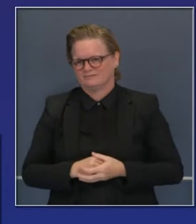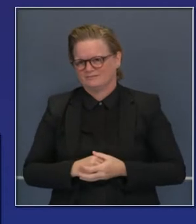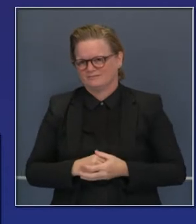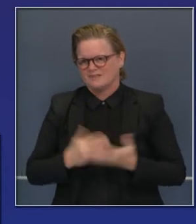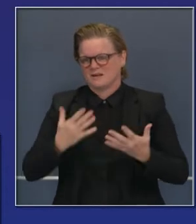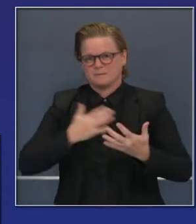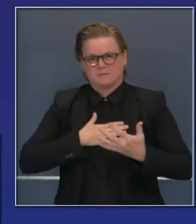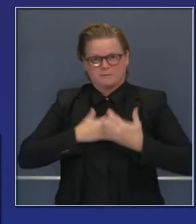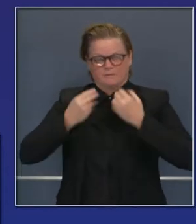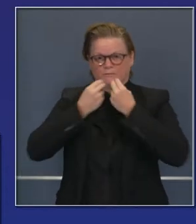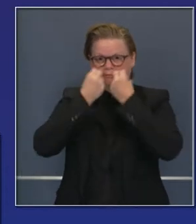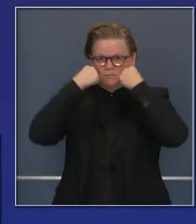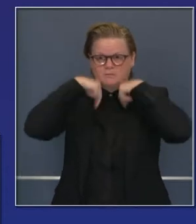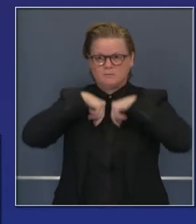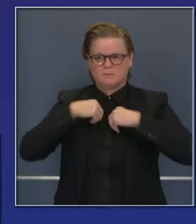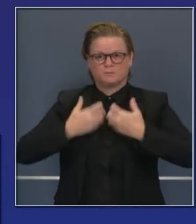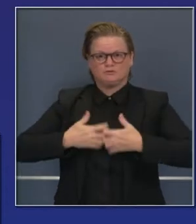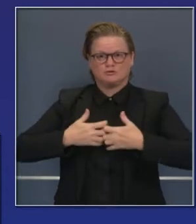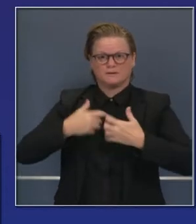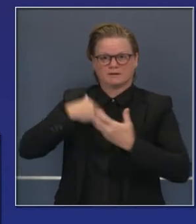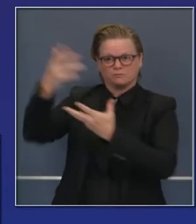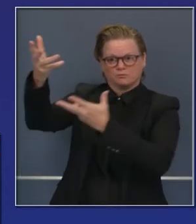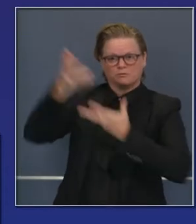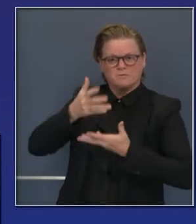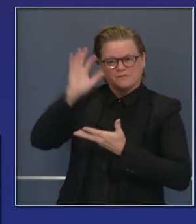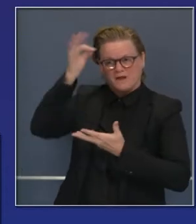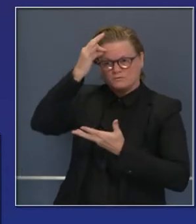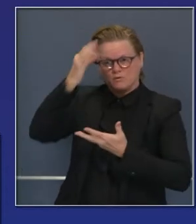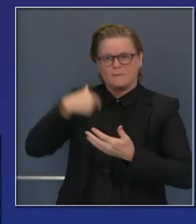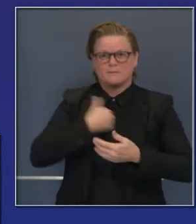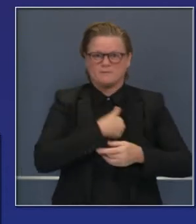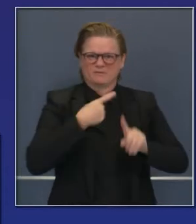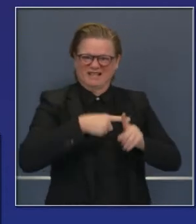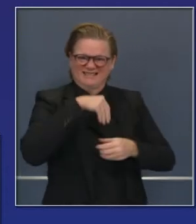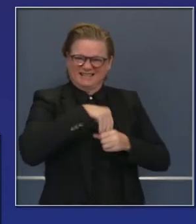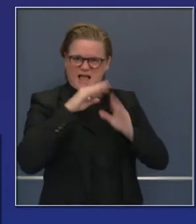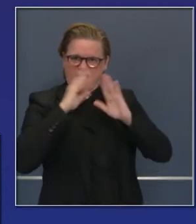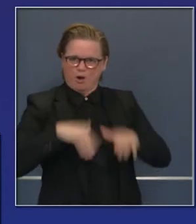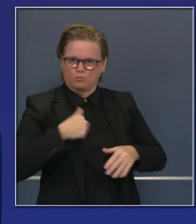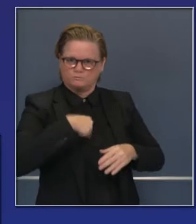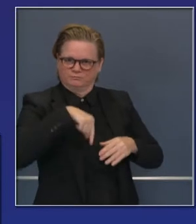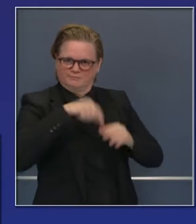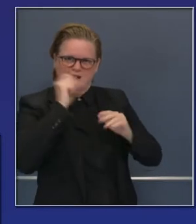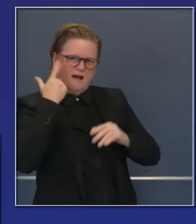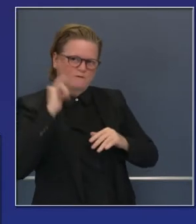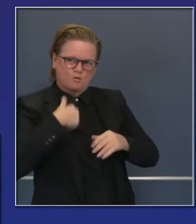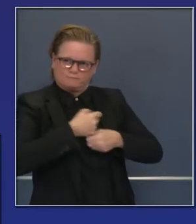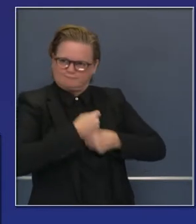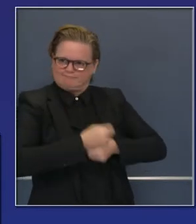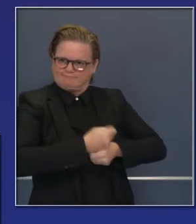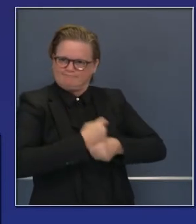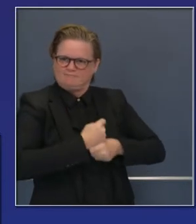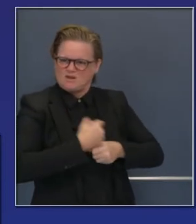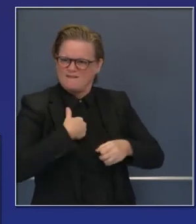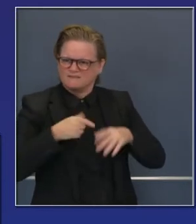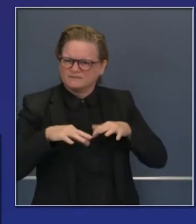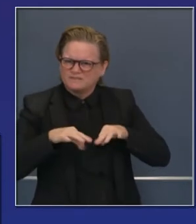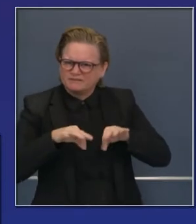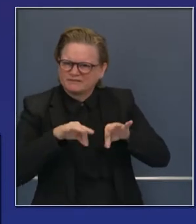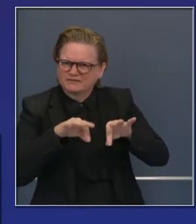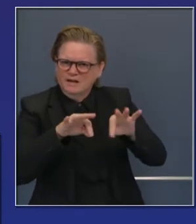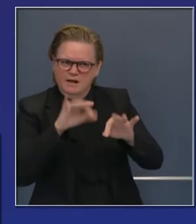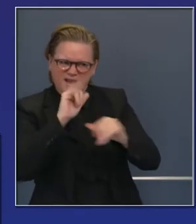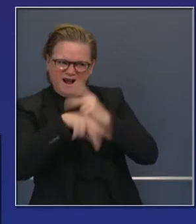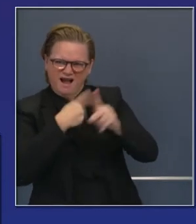ventiladores, perdón, de otros sistemas de salubridad para el estado de California. Hemos obtenido un número